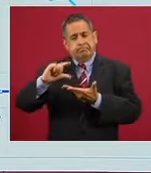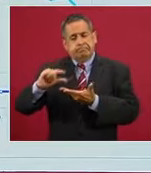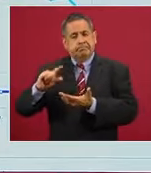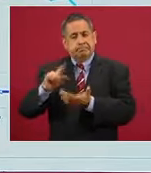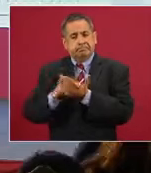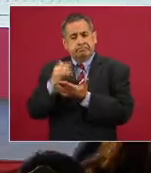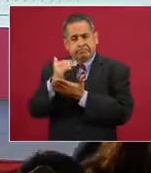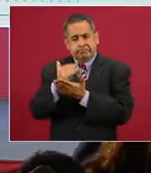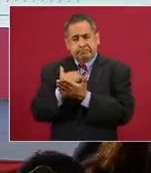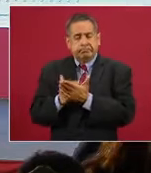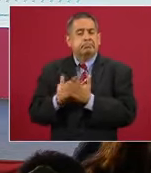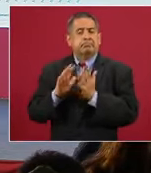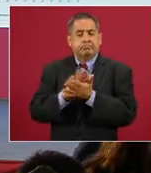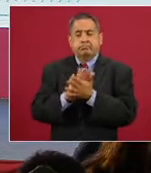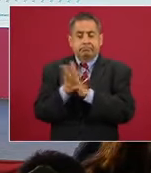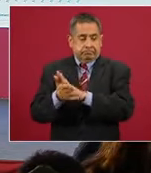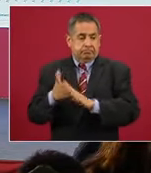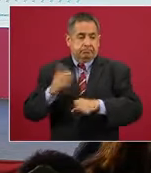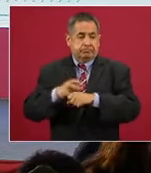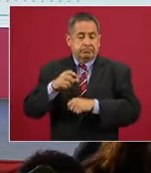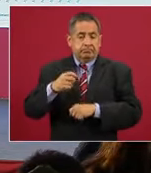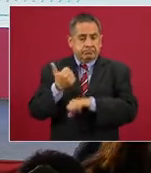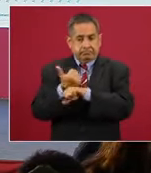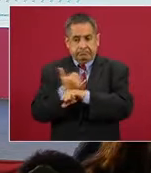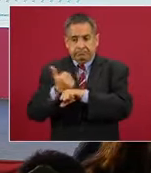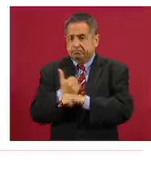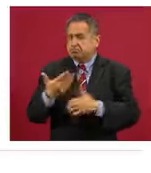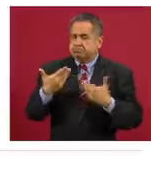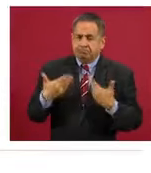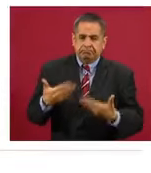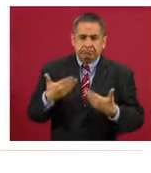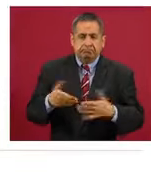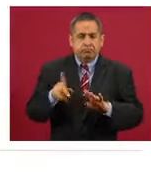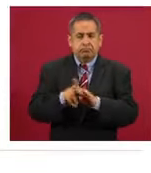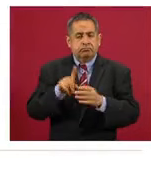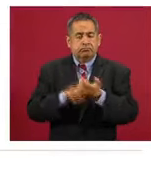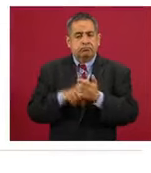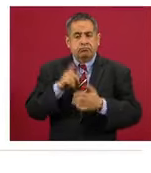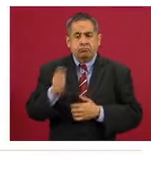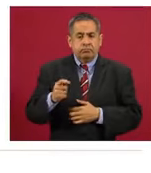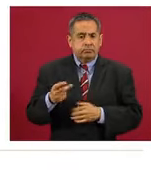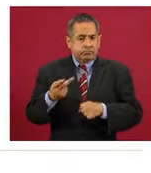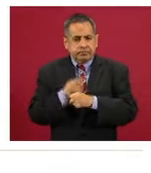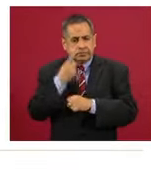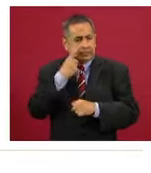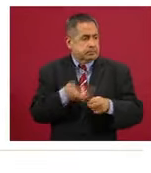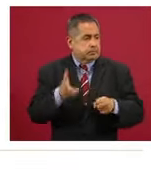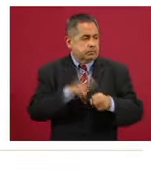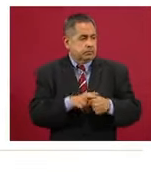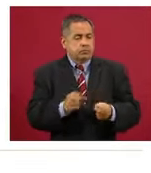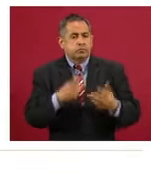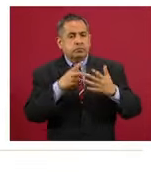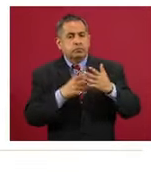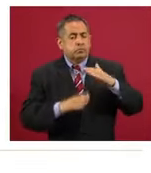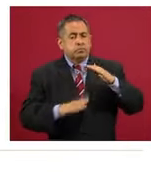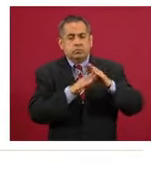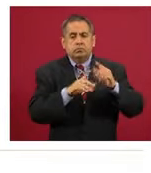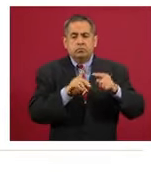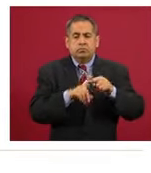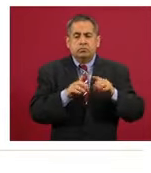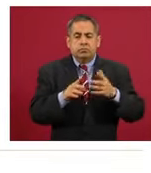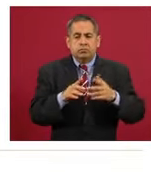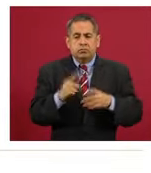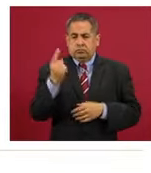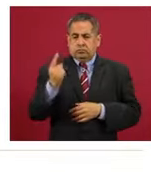descenso pasa ya a amarillo y eso es muy alentador. La siguiente. Veamos ocupación hospitalaria, punto máximo en